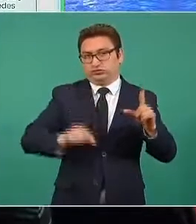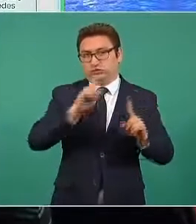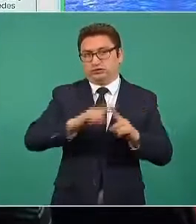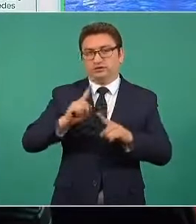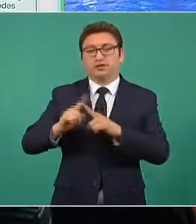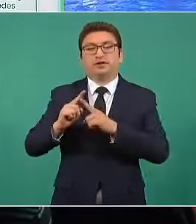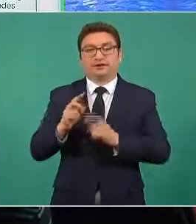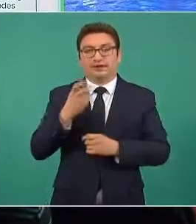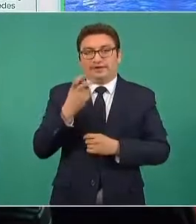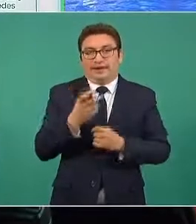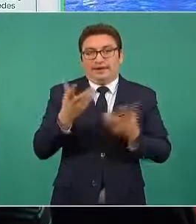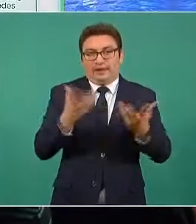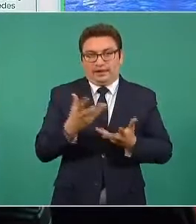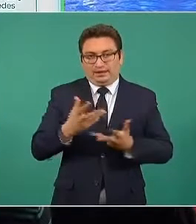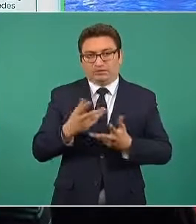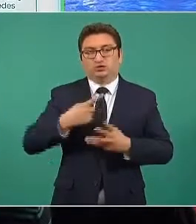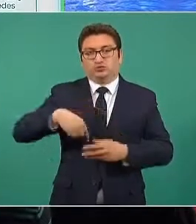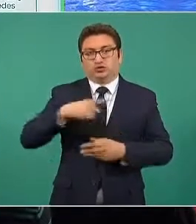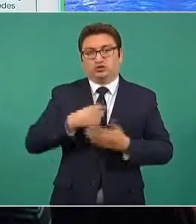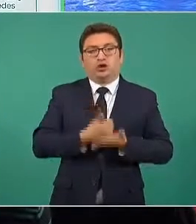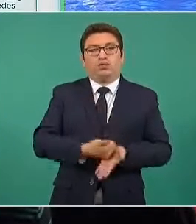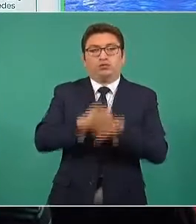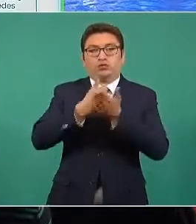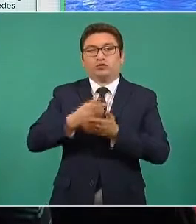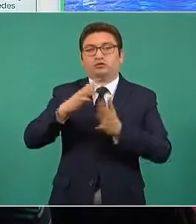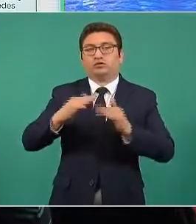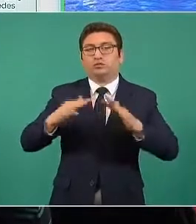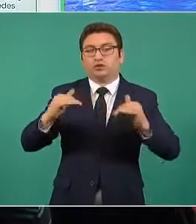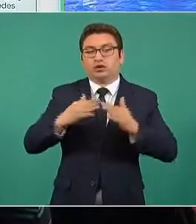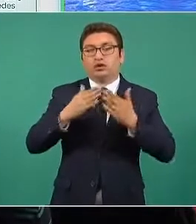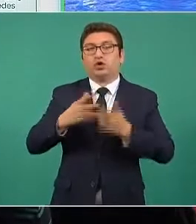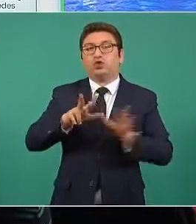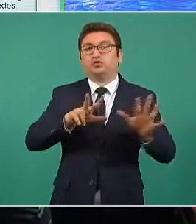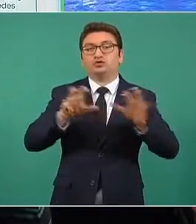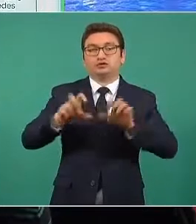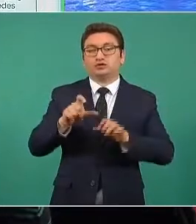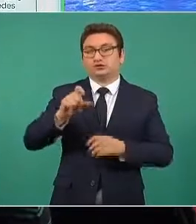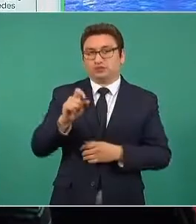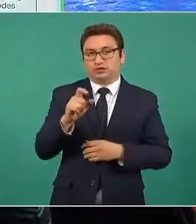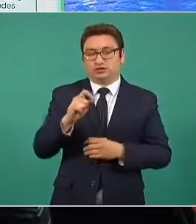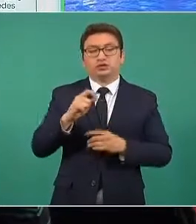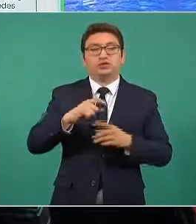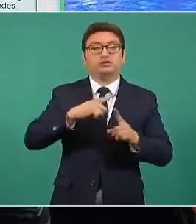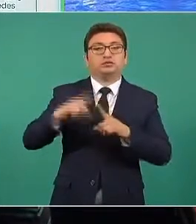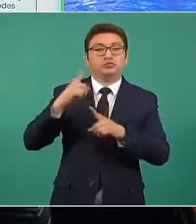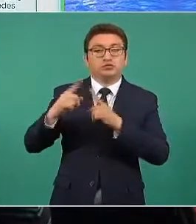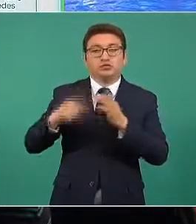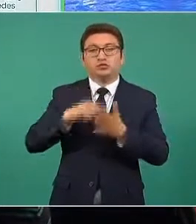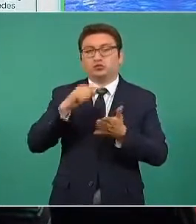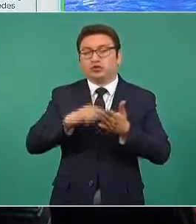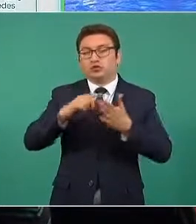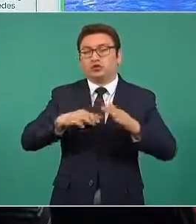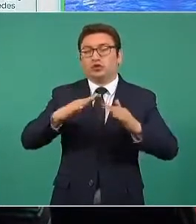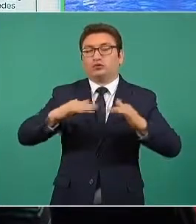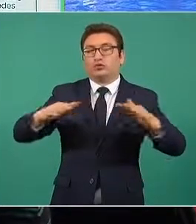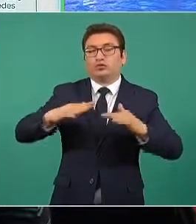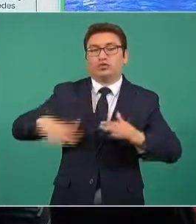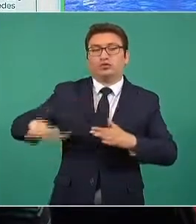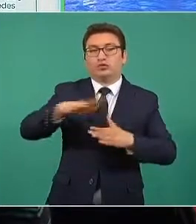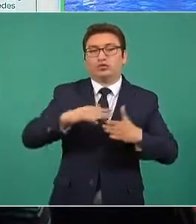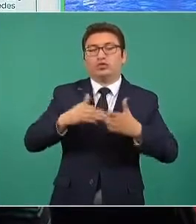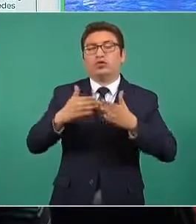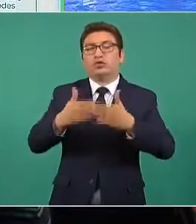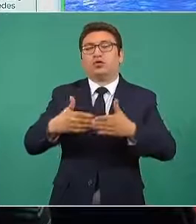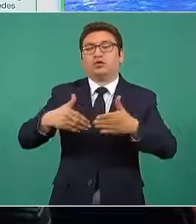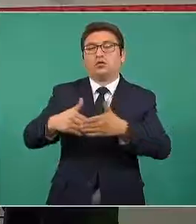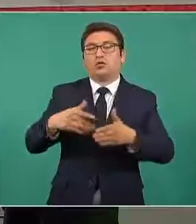Estas son las interdicciones marítimas que hemos tenido, 820 operaciones sobre Guardia Costera y lo que